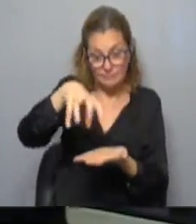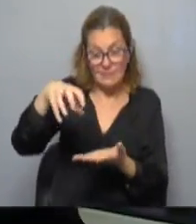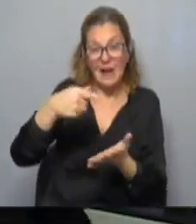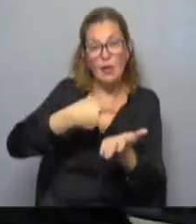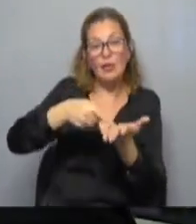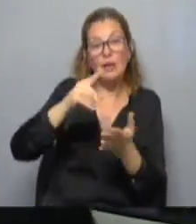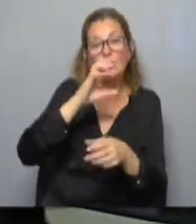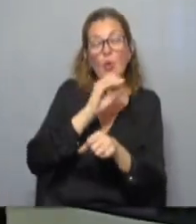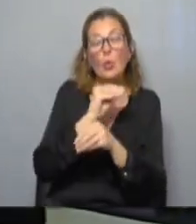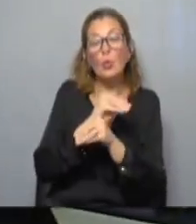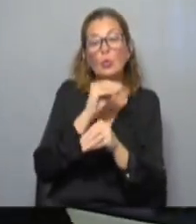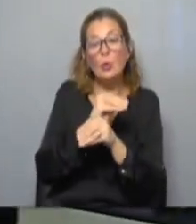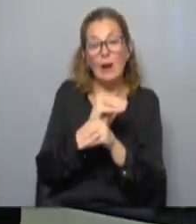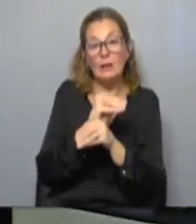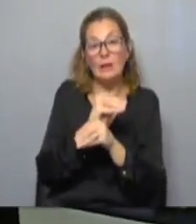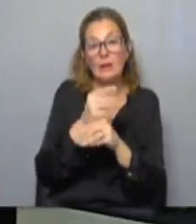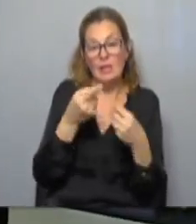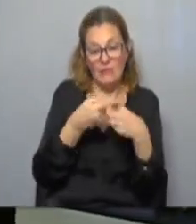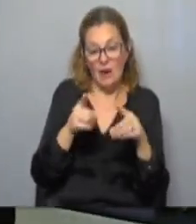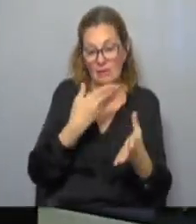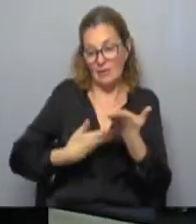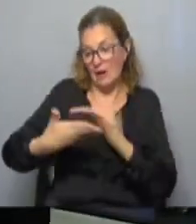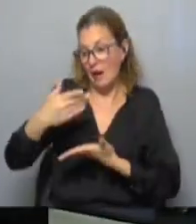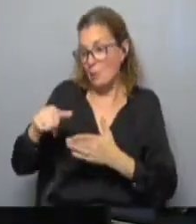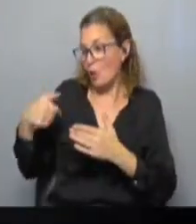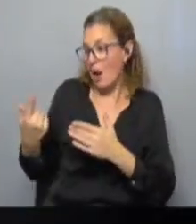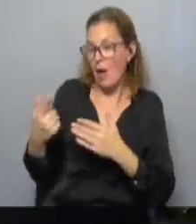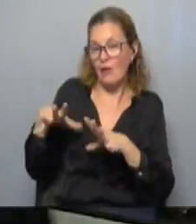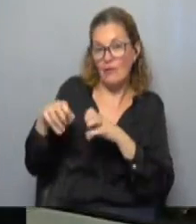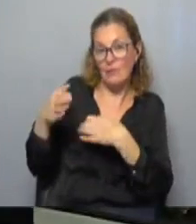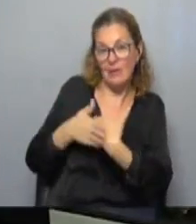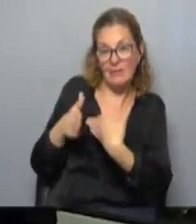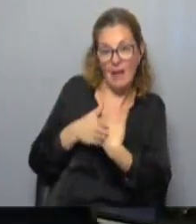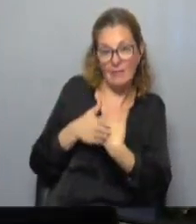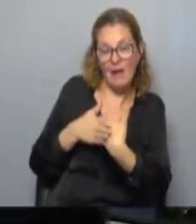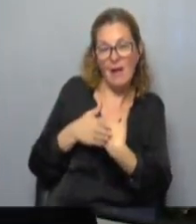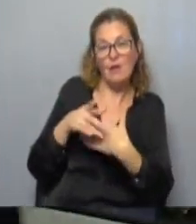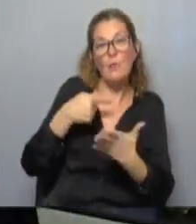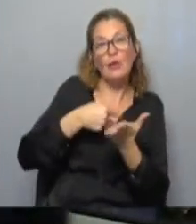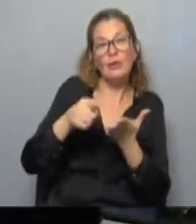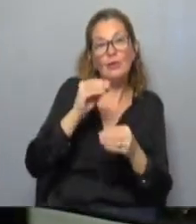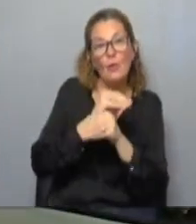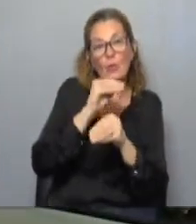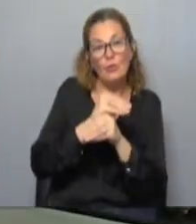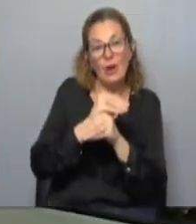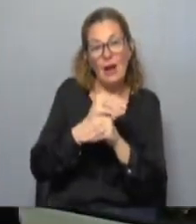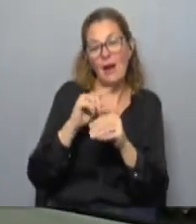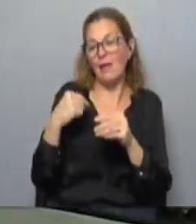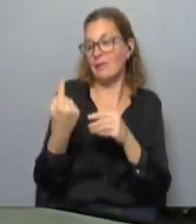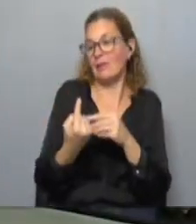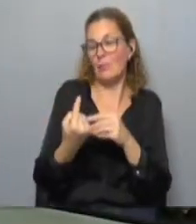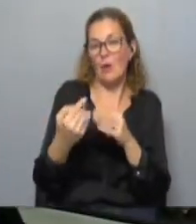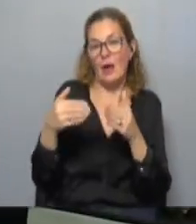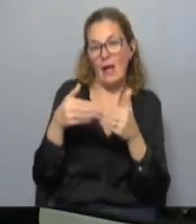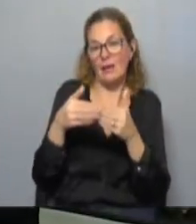culturales en intercambio con vecinos y vecinas con quienes gestionan los centros culturales que tenés a la vuelta de la